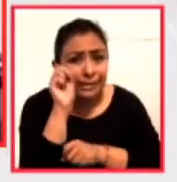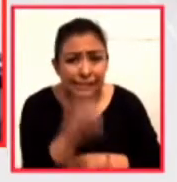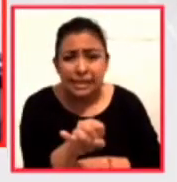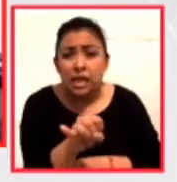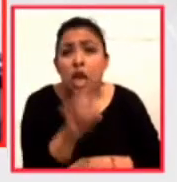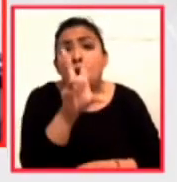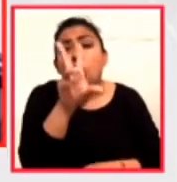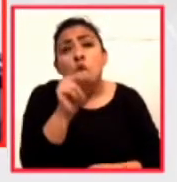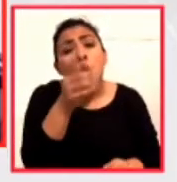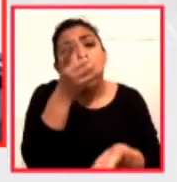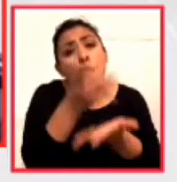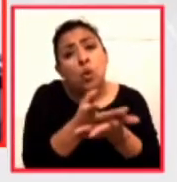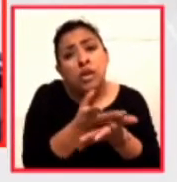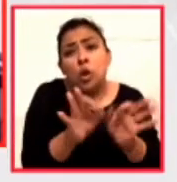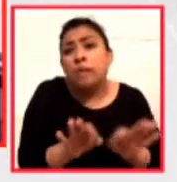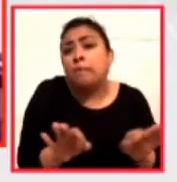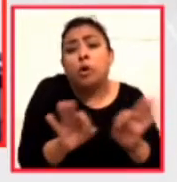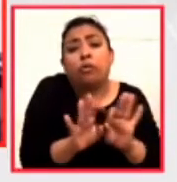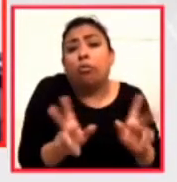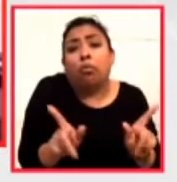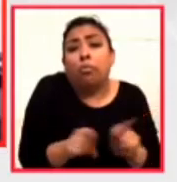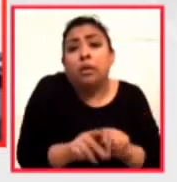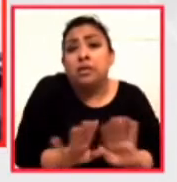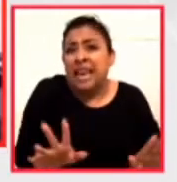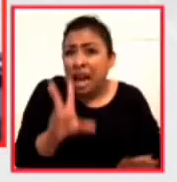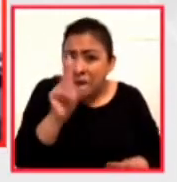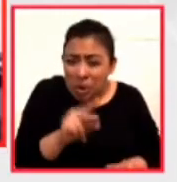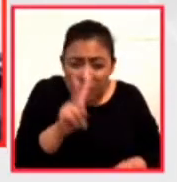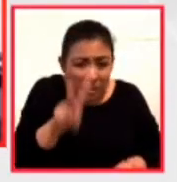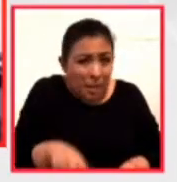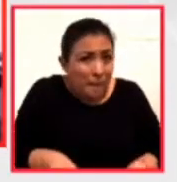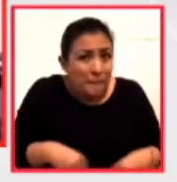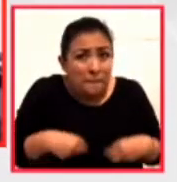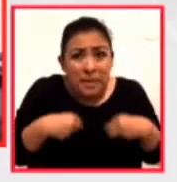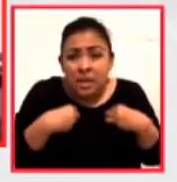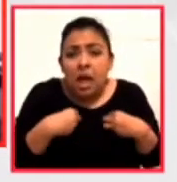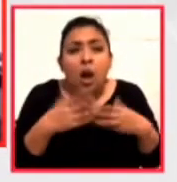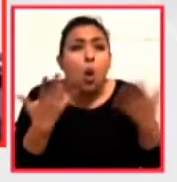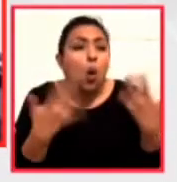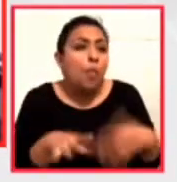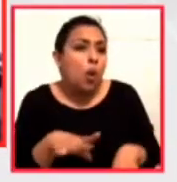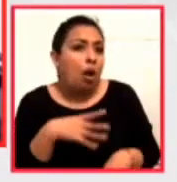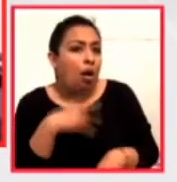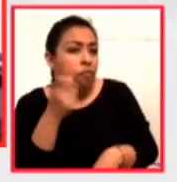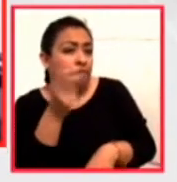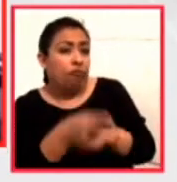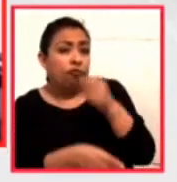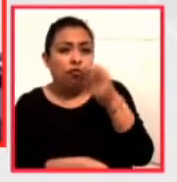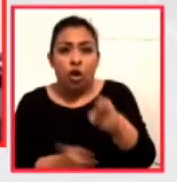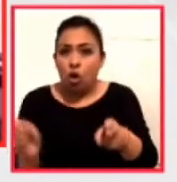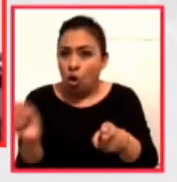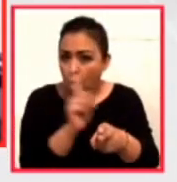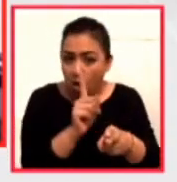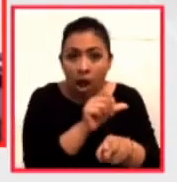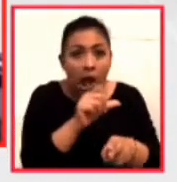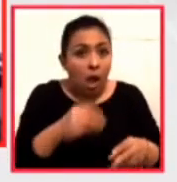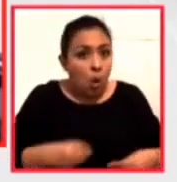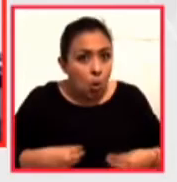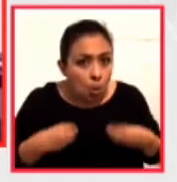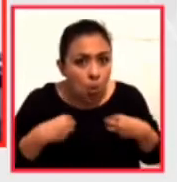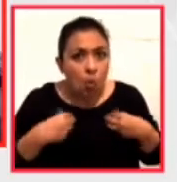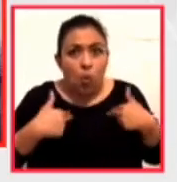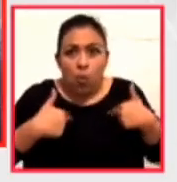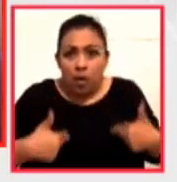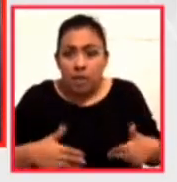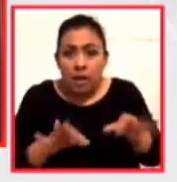nada más importa, sino que nos es vital. No es un lujo. Es un asunto de vitalidad. Es un asunto de humanidad. Y hoy más que nunca